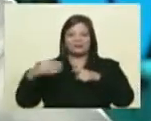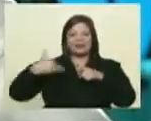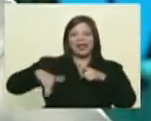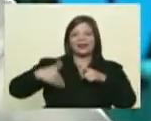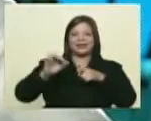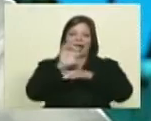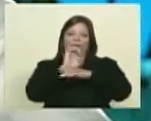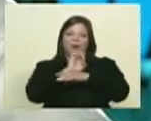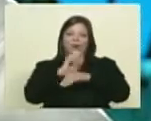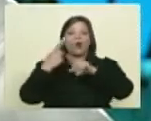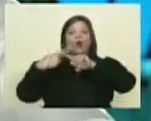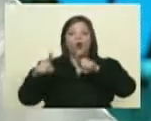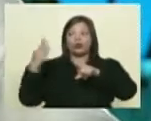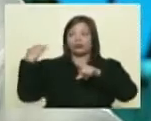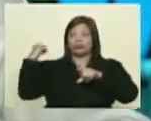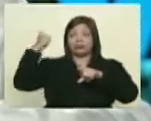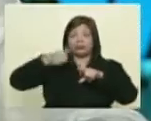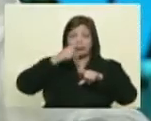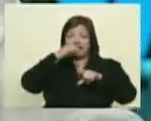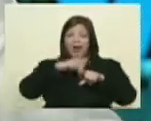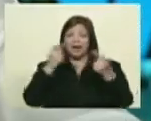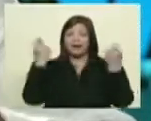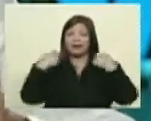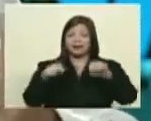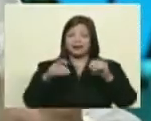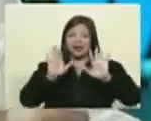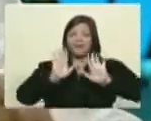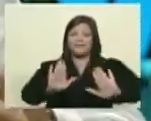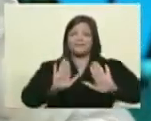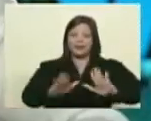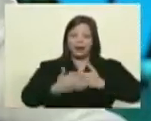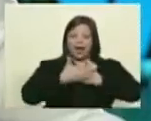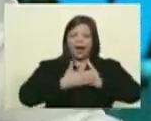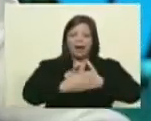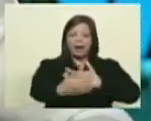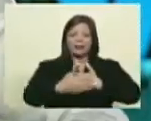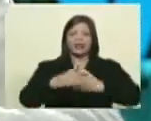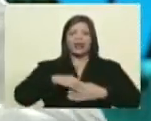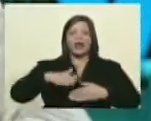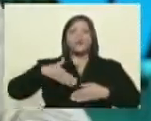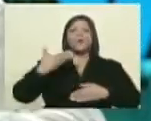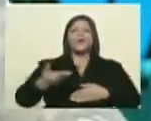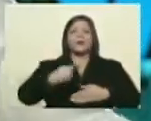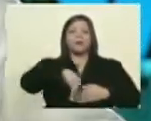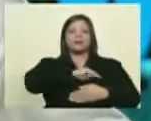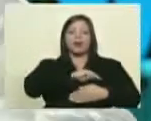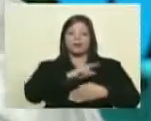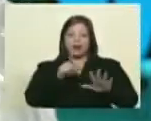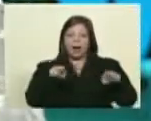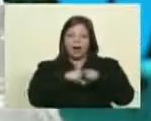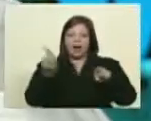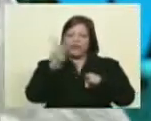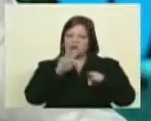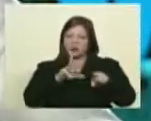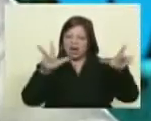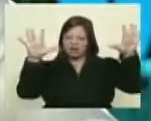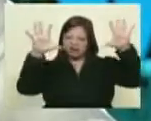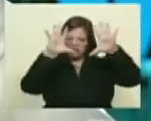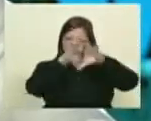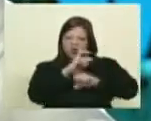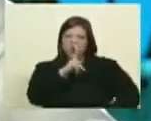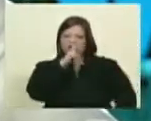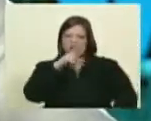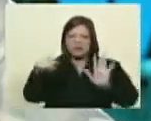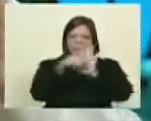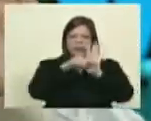visto en todos estos últimos años para intentar frenar el avance de Podemos se ha utilizado una imagen demonizada de Venezuela que se endosa a